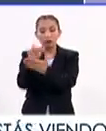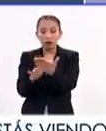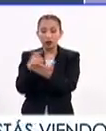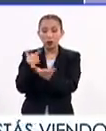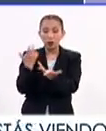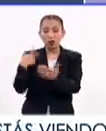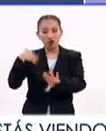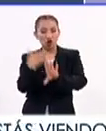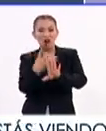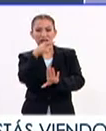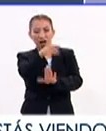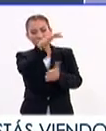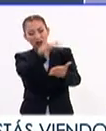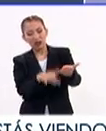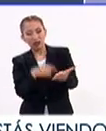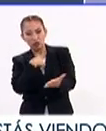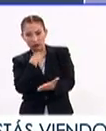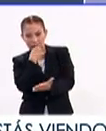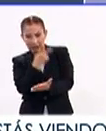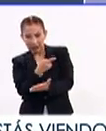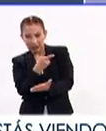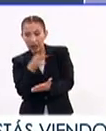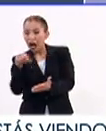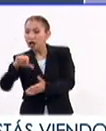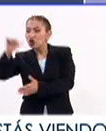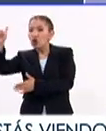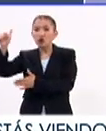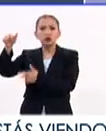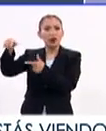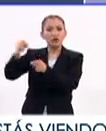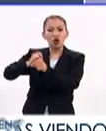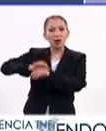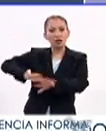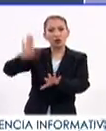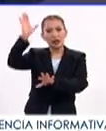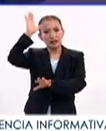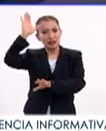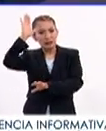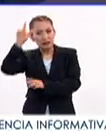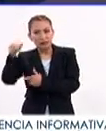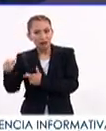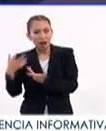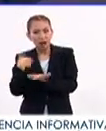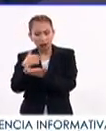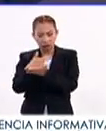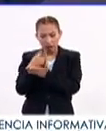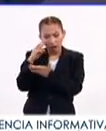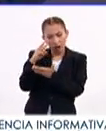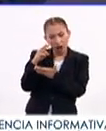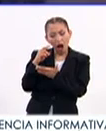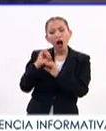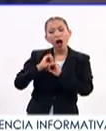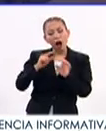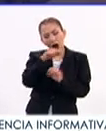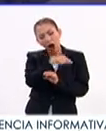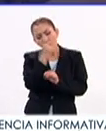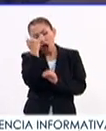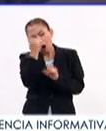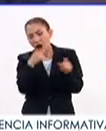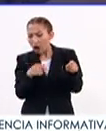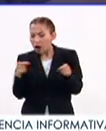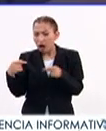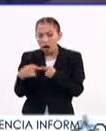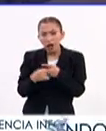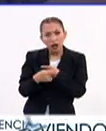que refute alguna afirmación que yo tenga. Habrá nueva información científica que nos ayude a modificar eso.